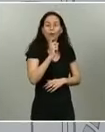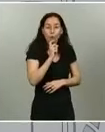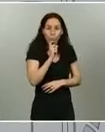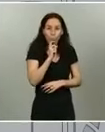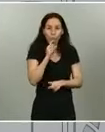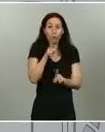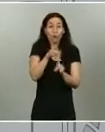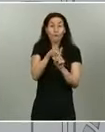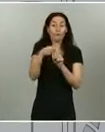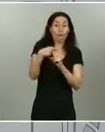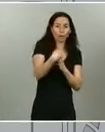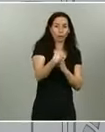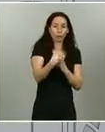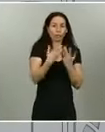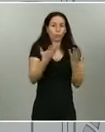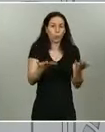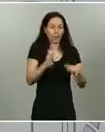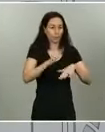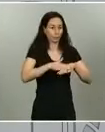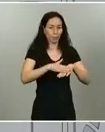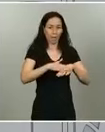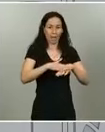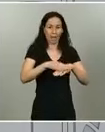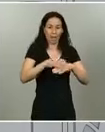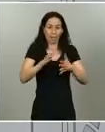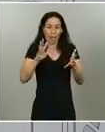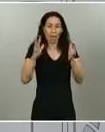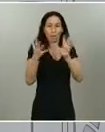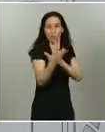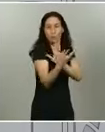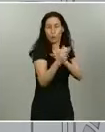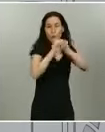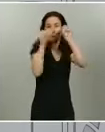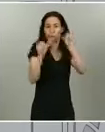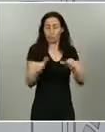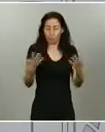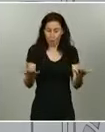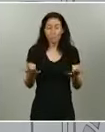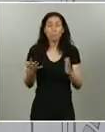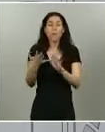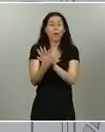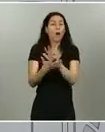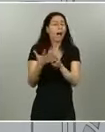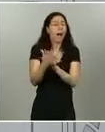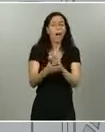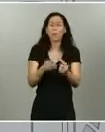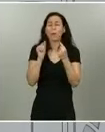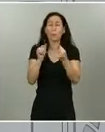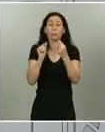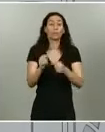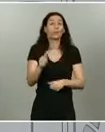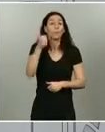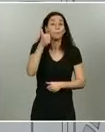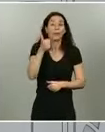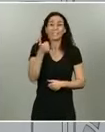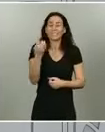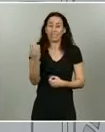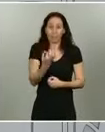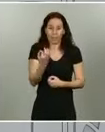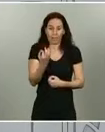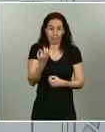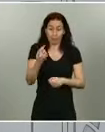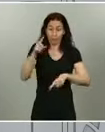manera u otra. Pero sobre todo en Comité Científico, además, se discute sobre la utilidad o no de las diferentes medidas que se van aplicando